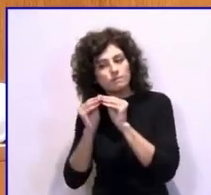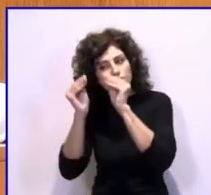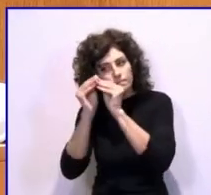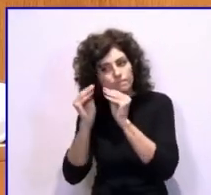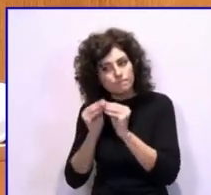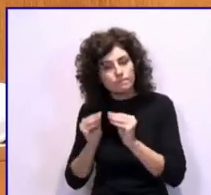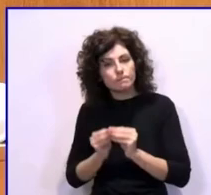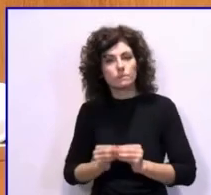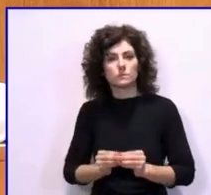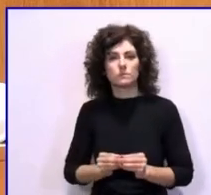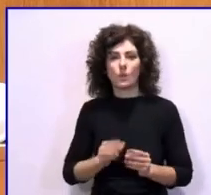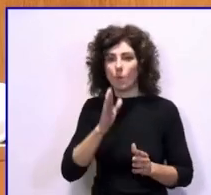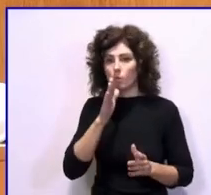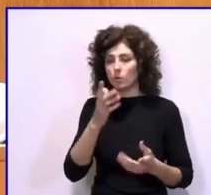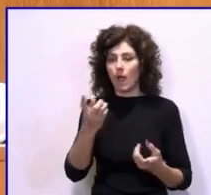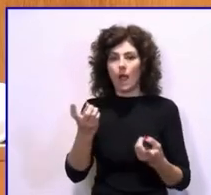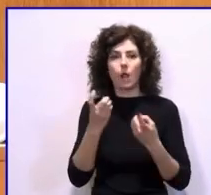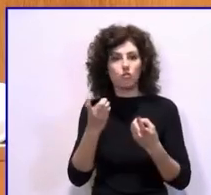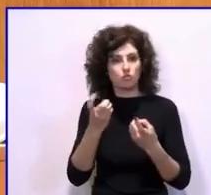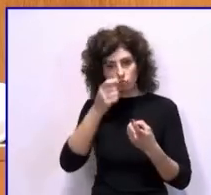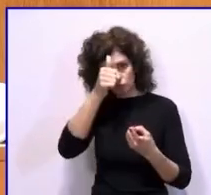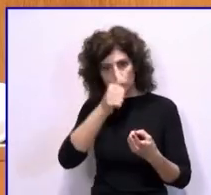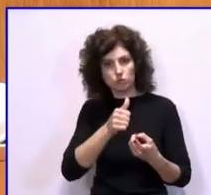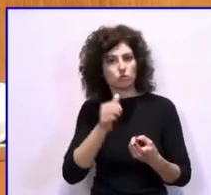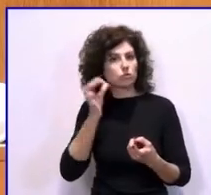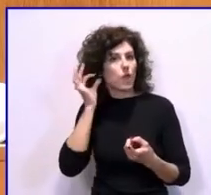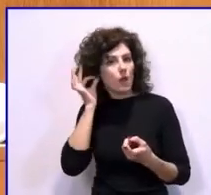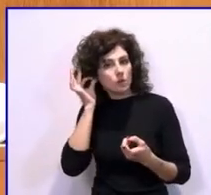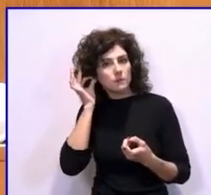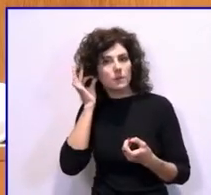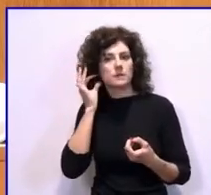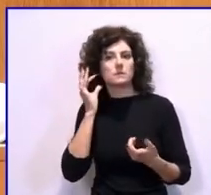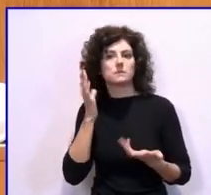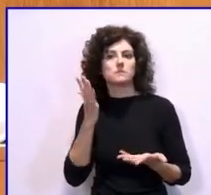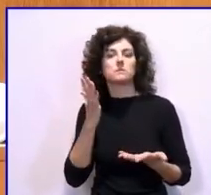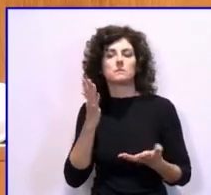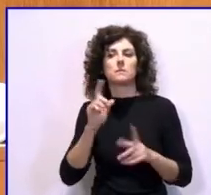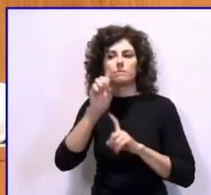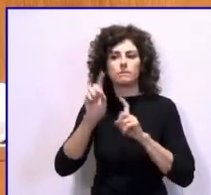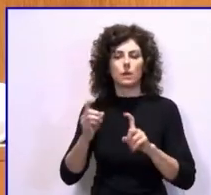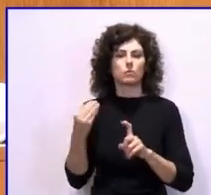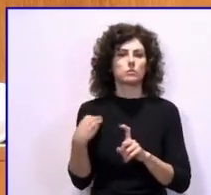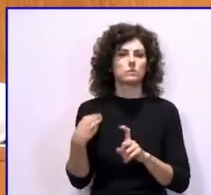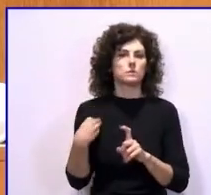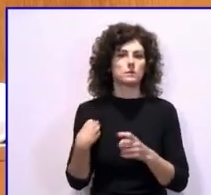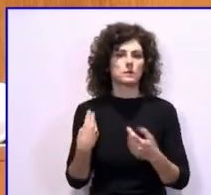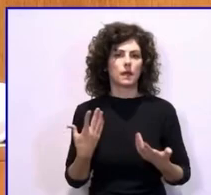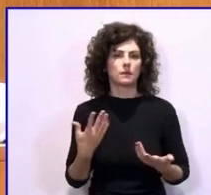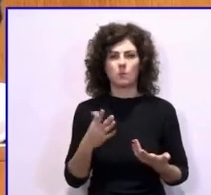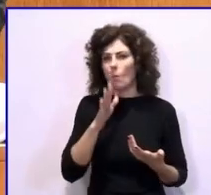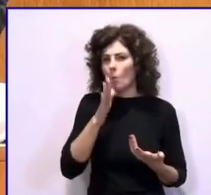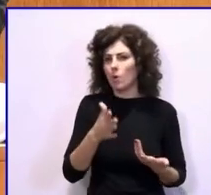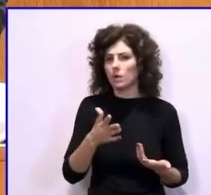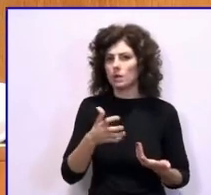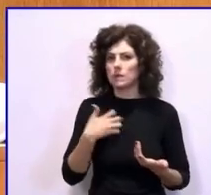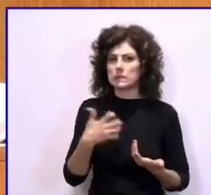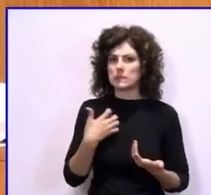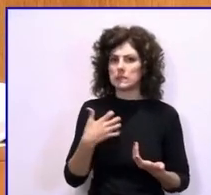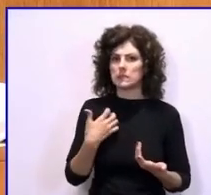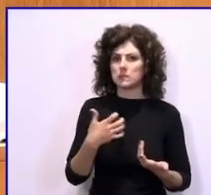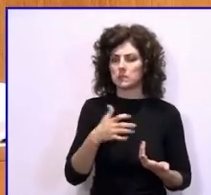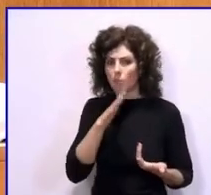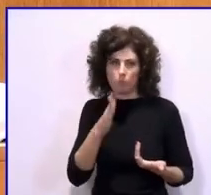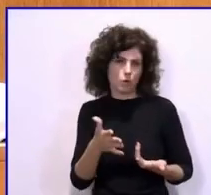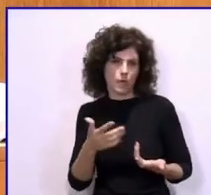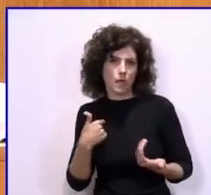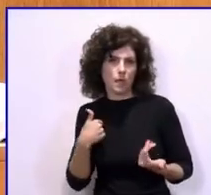supuesto, con alumnado, con alumnos y alumnas que nos preguntaban por qué protestábamos, por qué nos